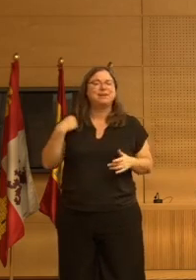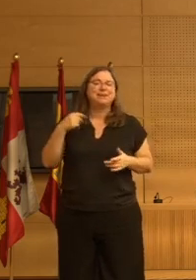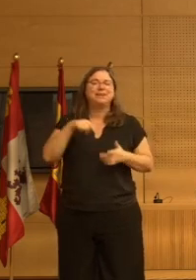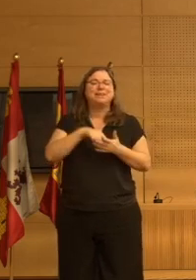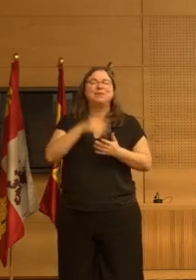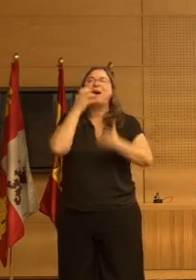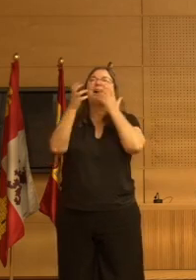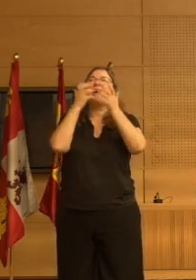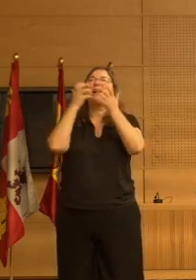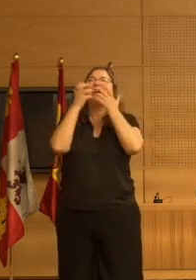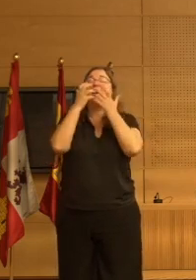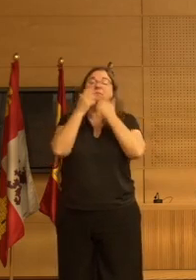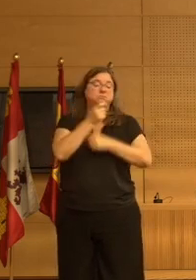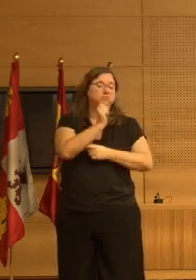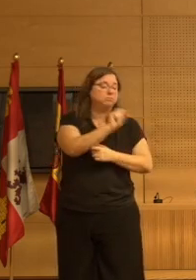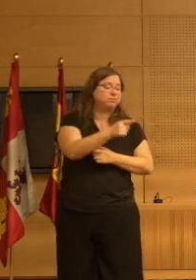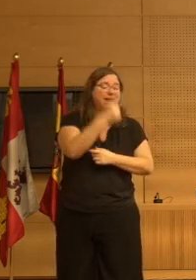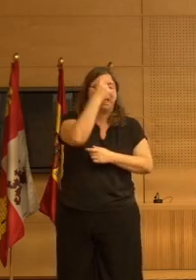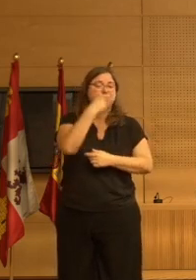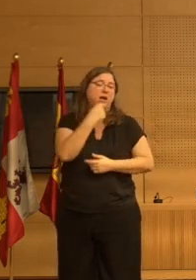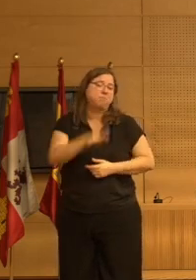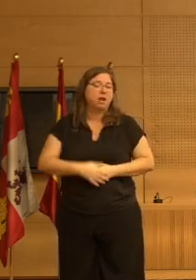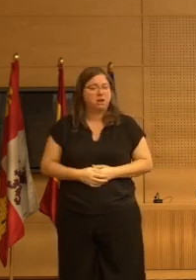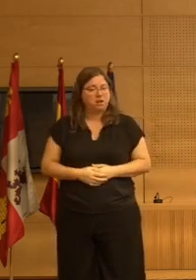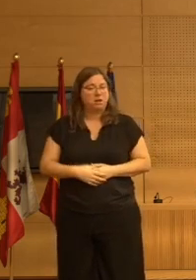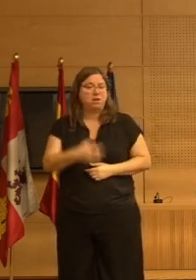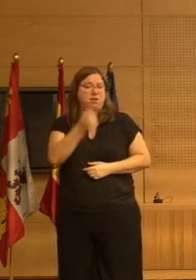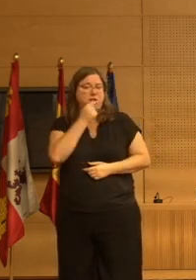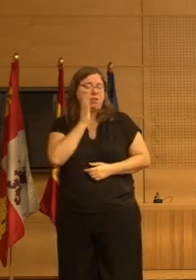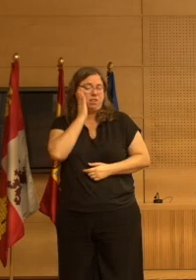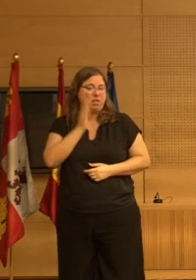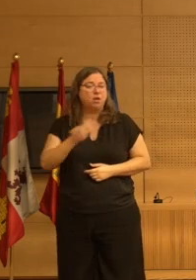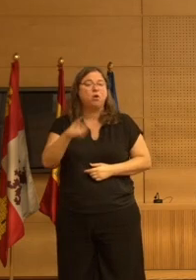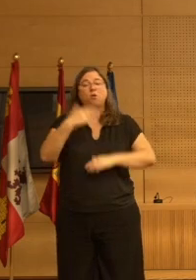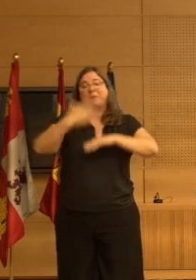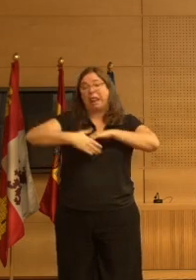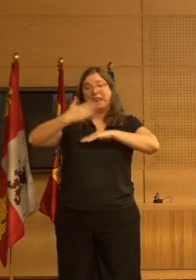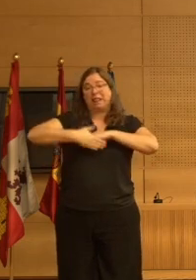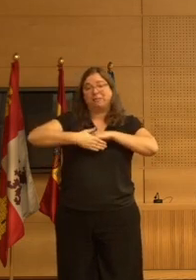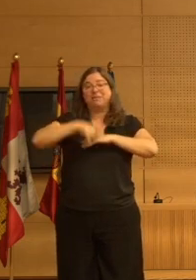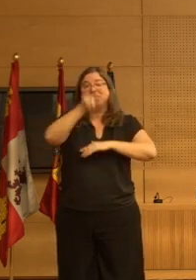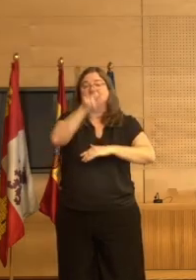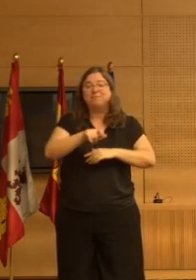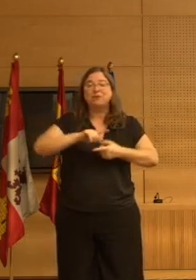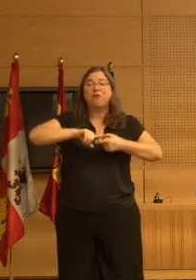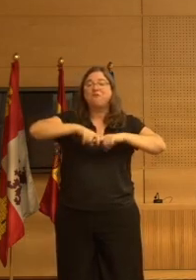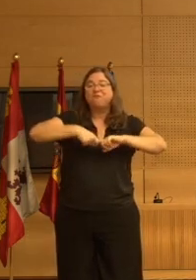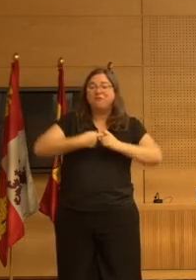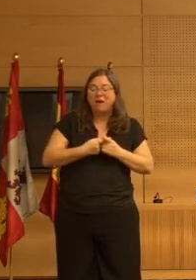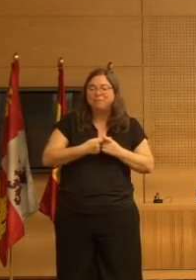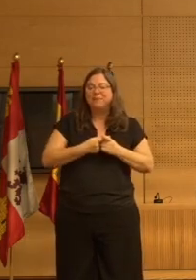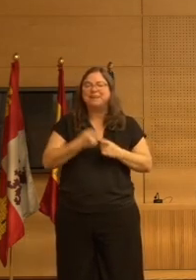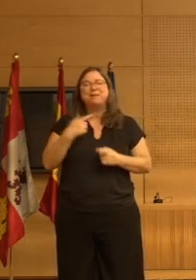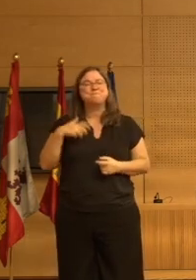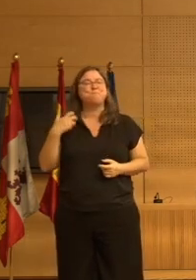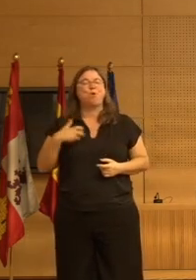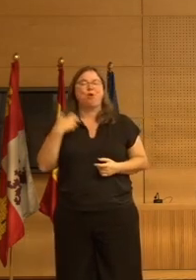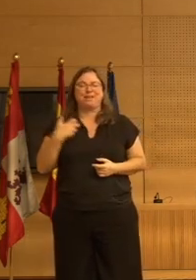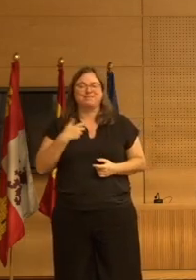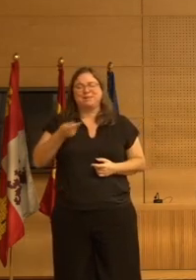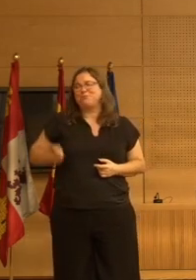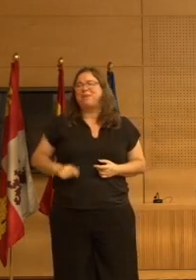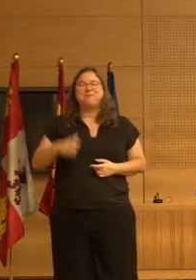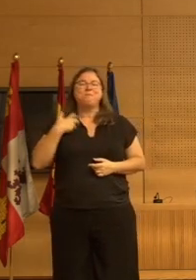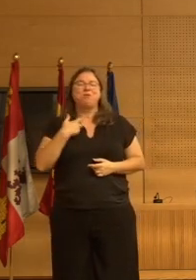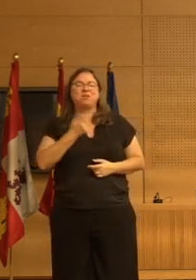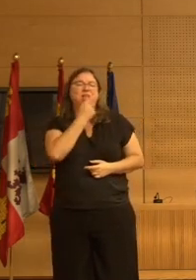gritar y dar mala imagen o en general en resumen para minimizar conductas que el personal familiar y su hogorresidentes consideran molestas pero carentes de